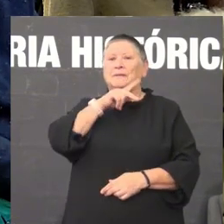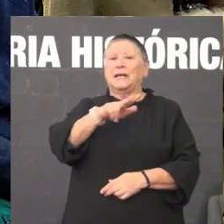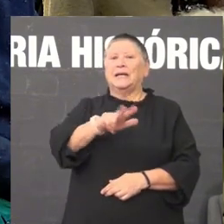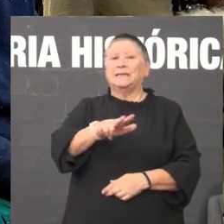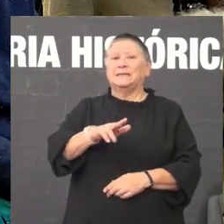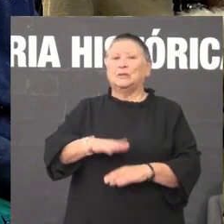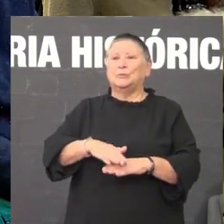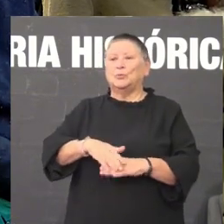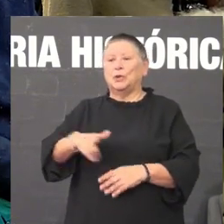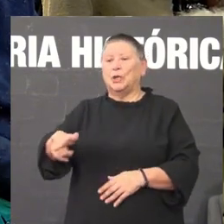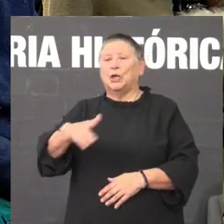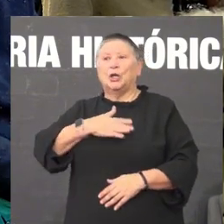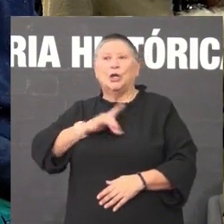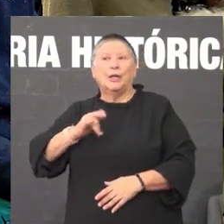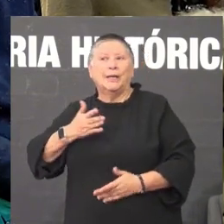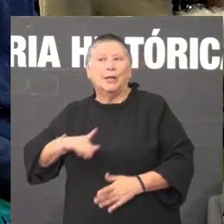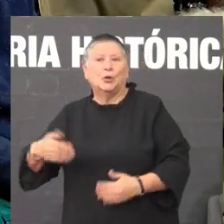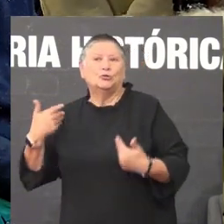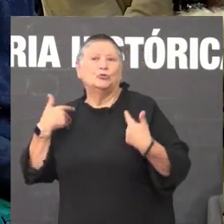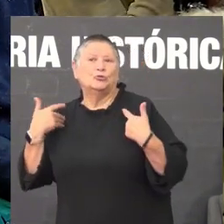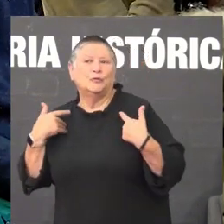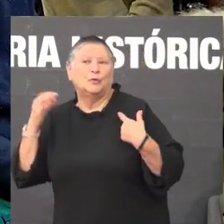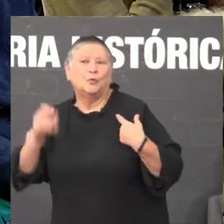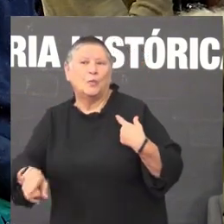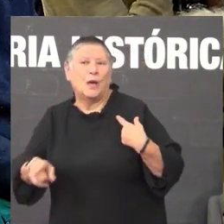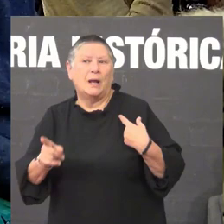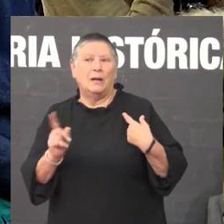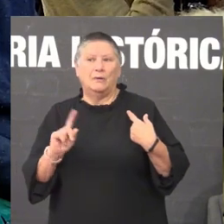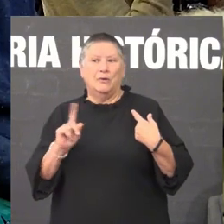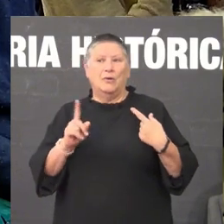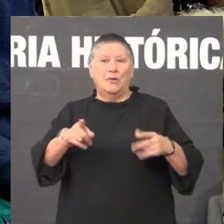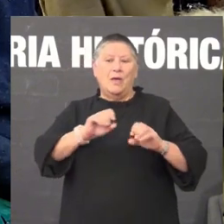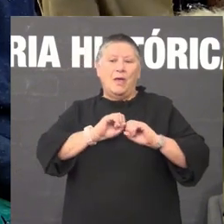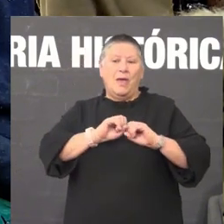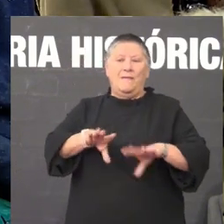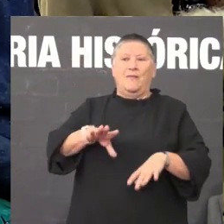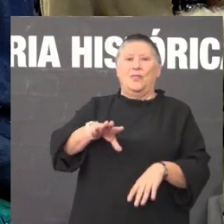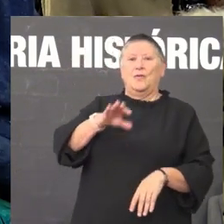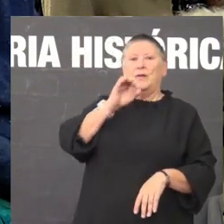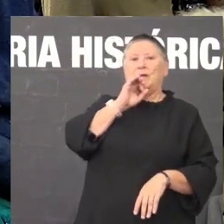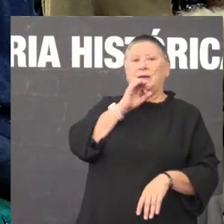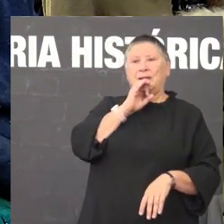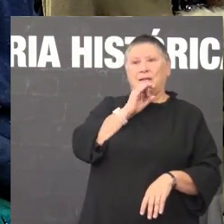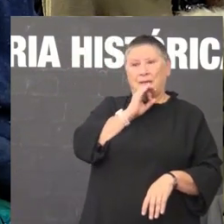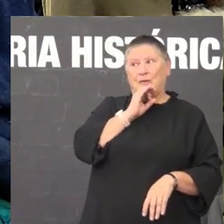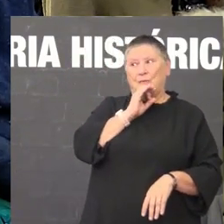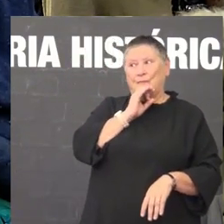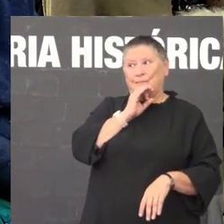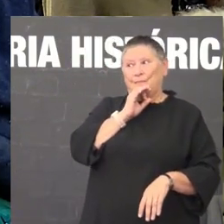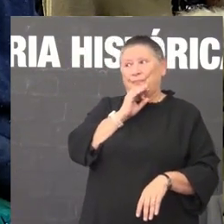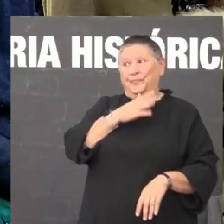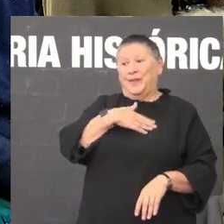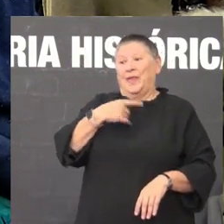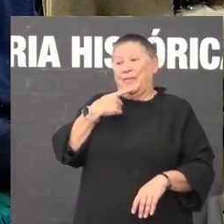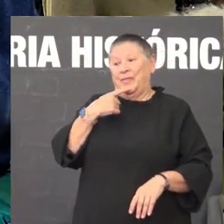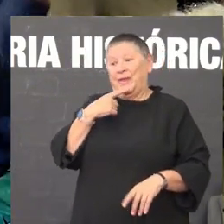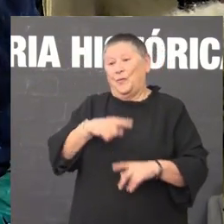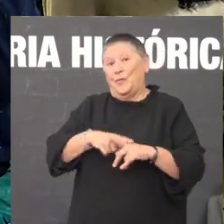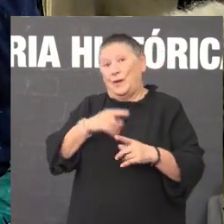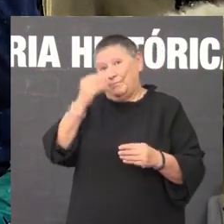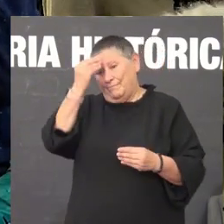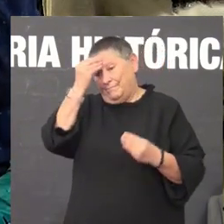que non queria que xa se acontecese porque o fixaron abandonaron por amor un amor errado porque foi un acto quero dicir mas a idea